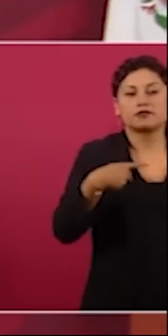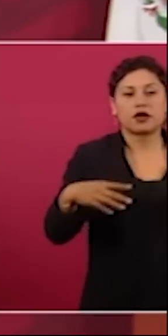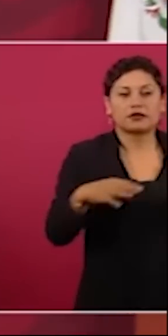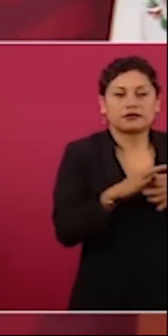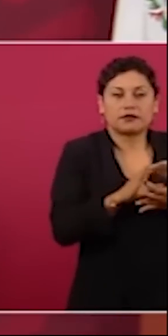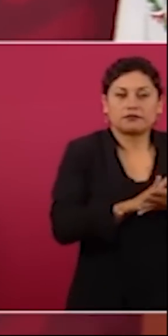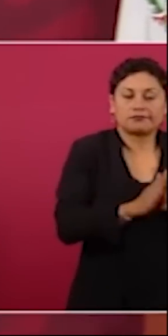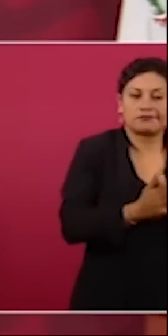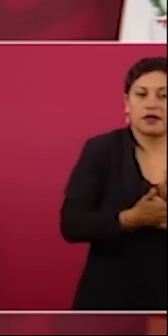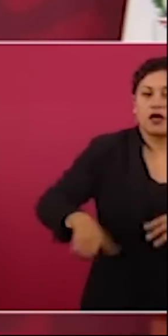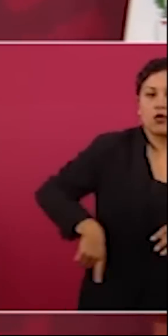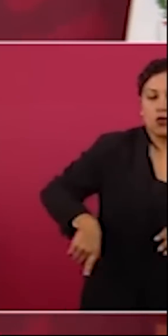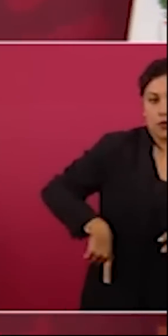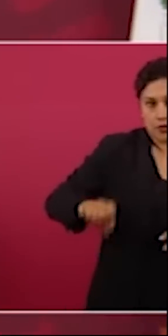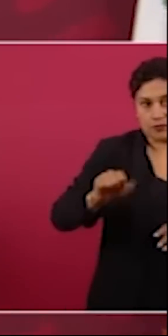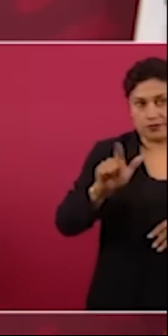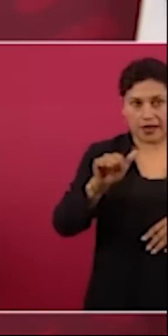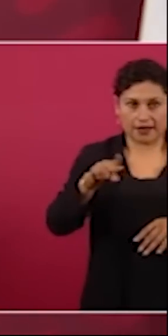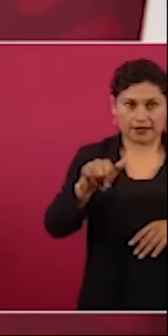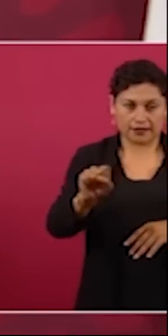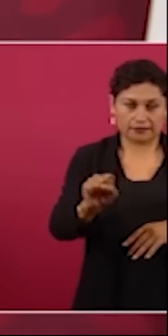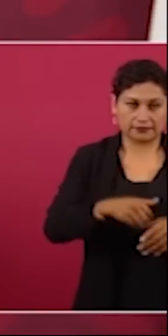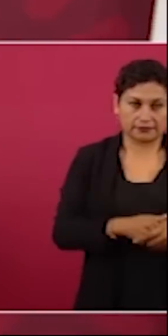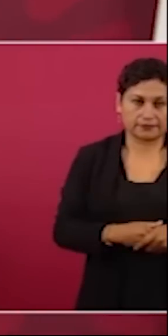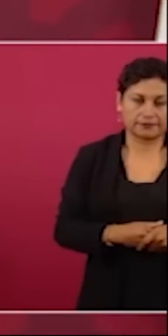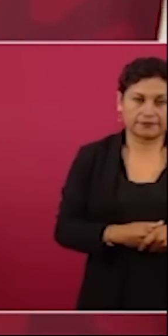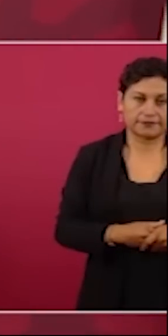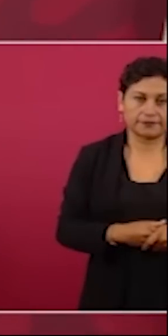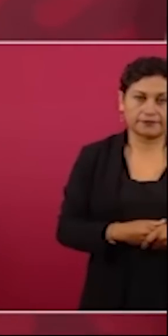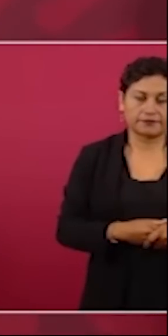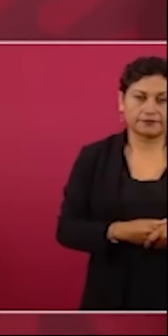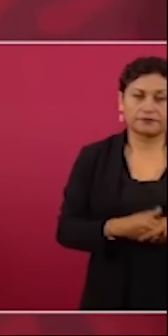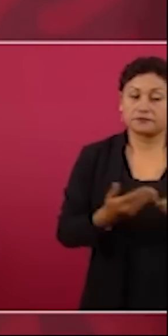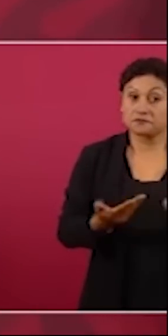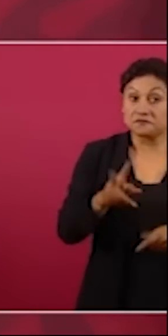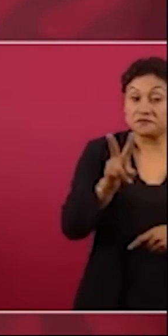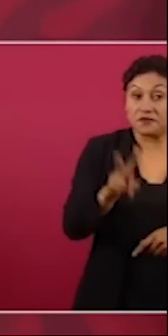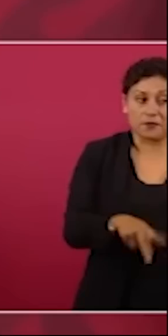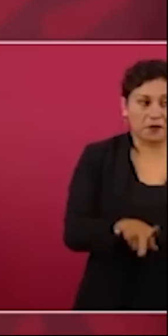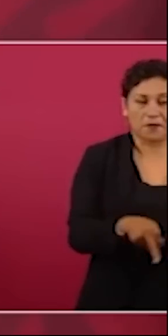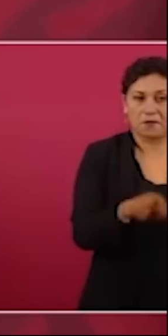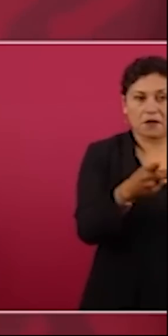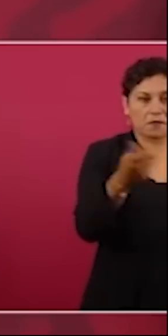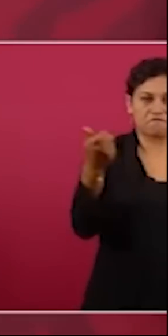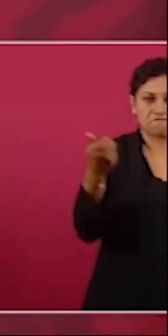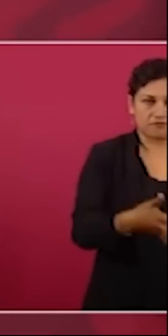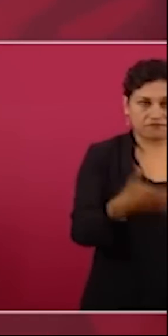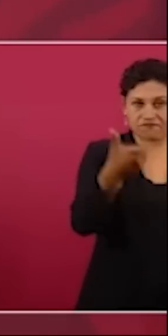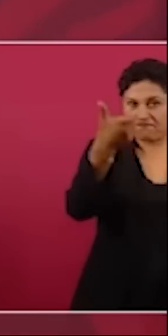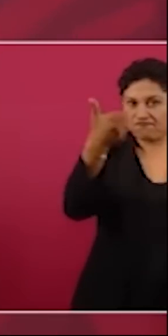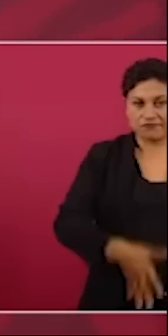en muchos casos se remataron de estos bienes